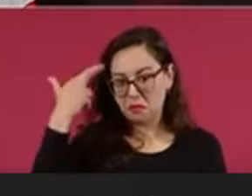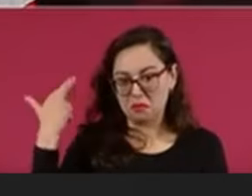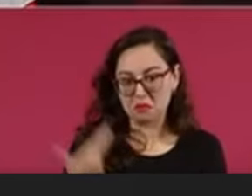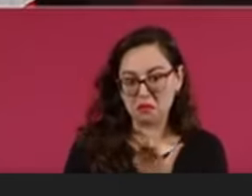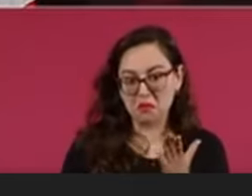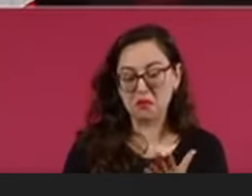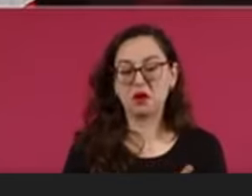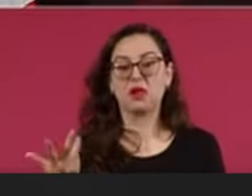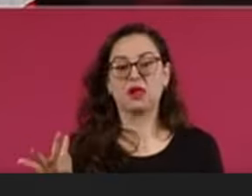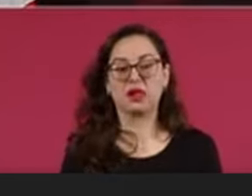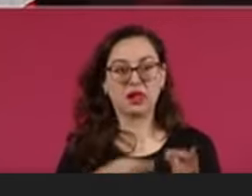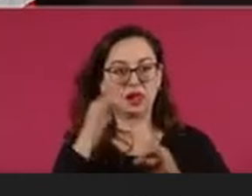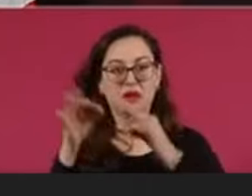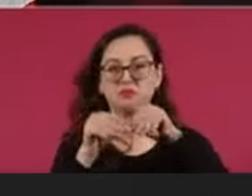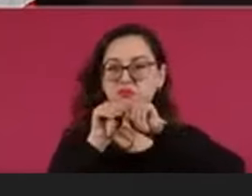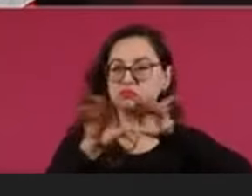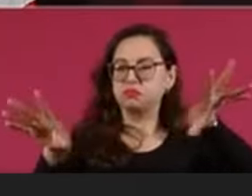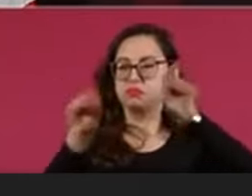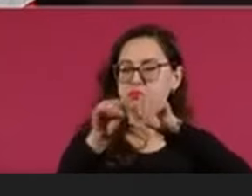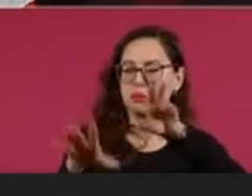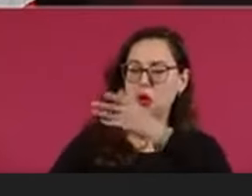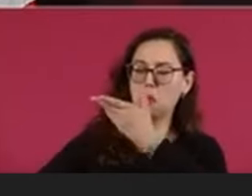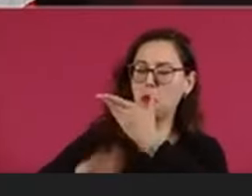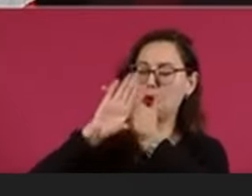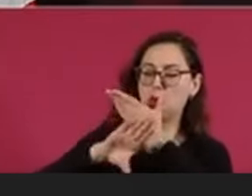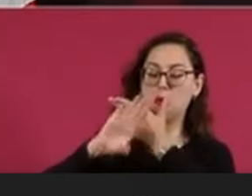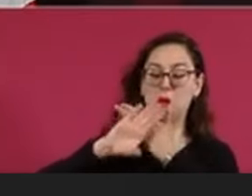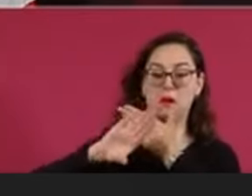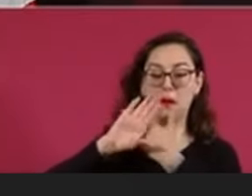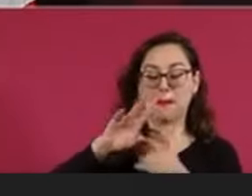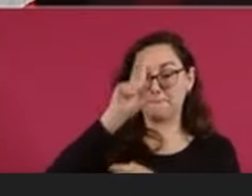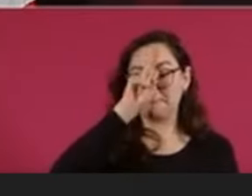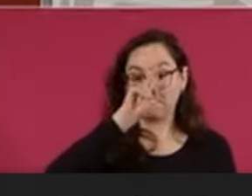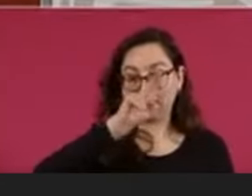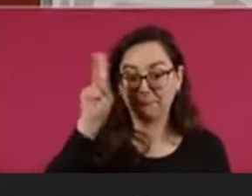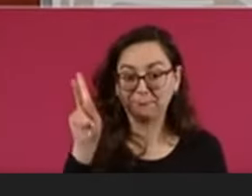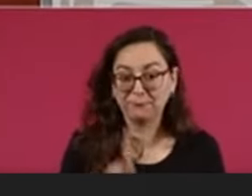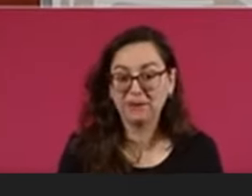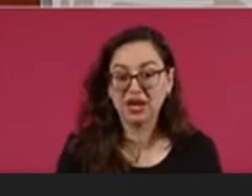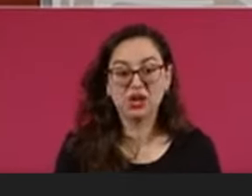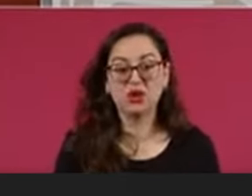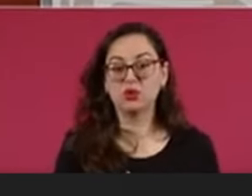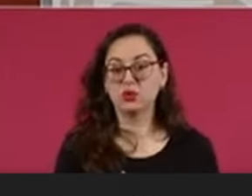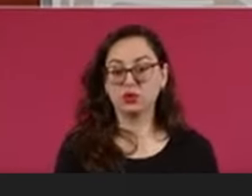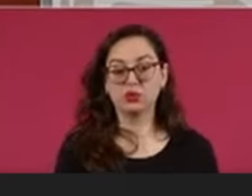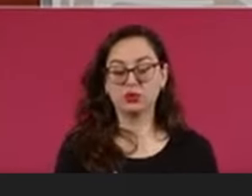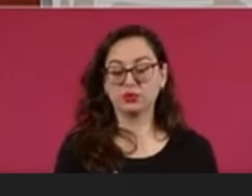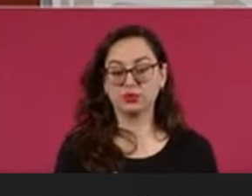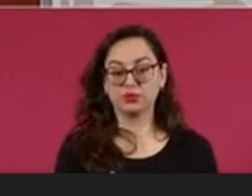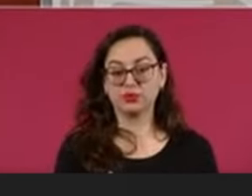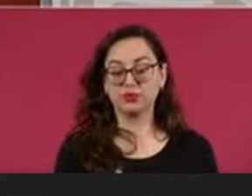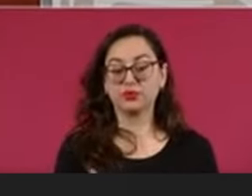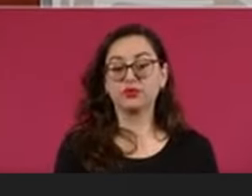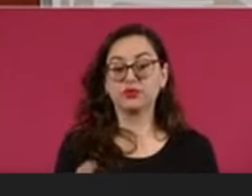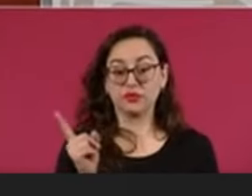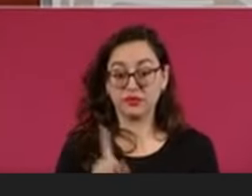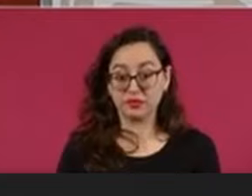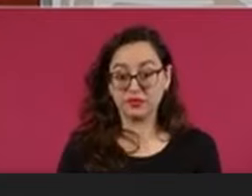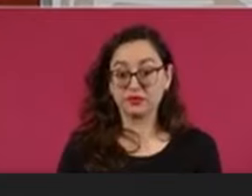de que hubiera un peligro para México con una campaña pagada